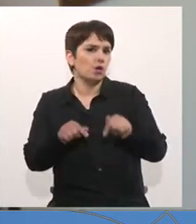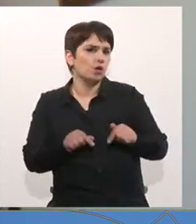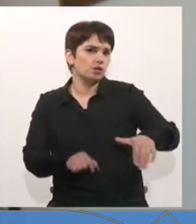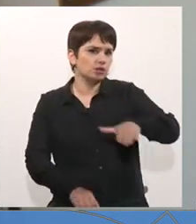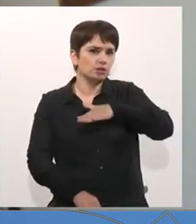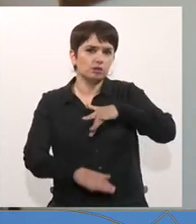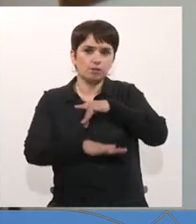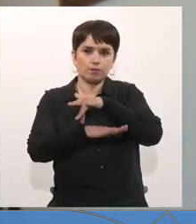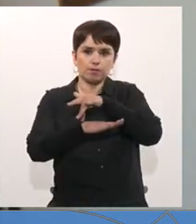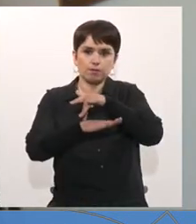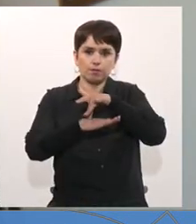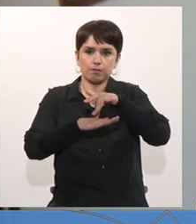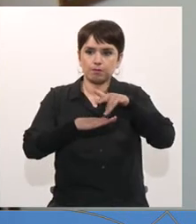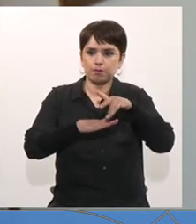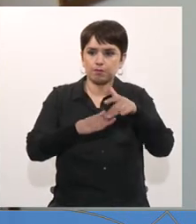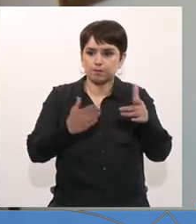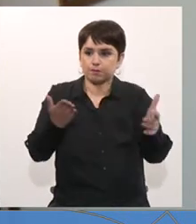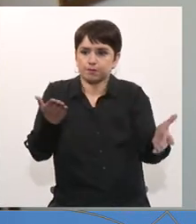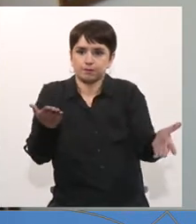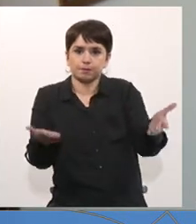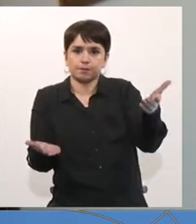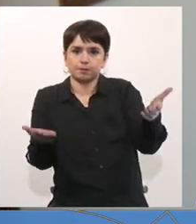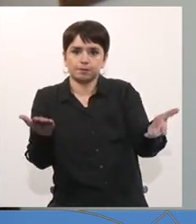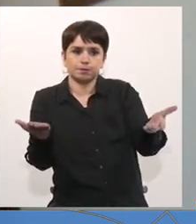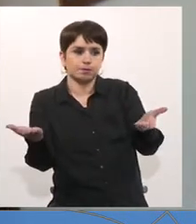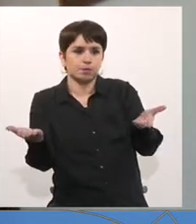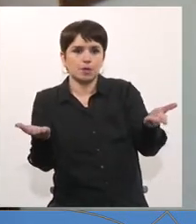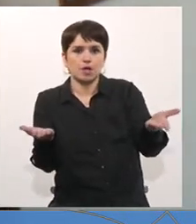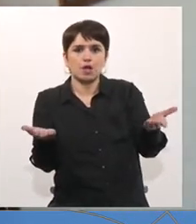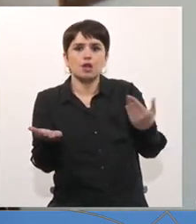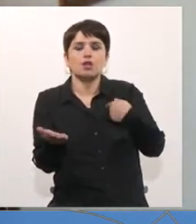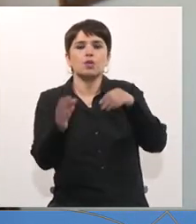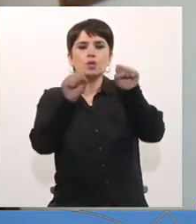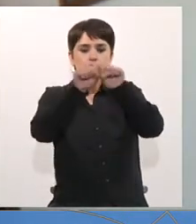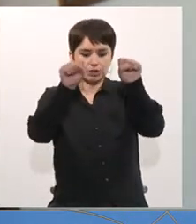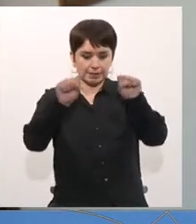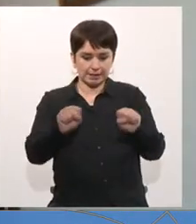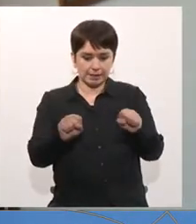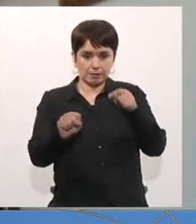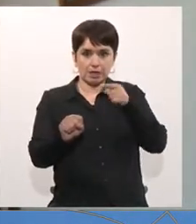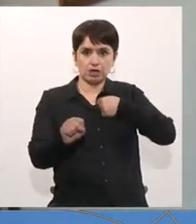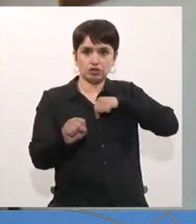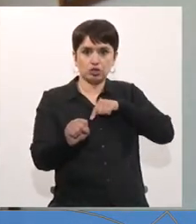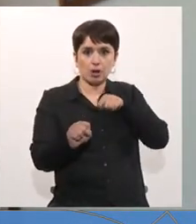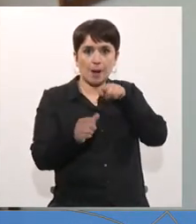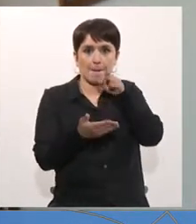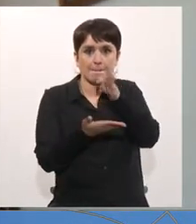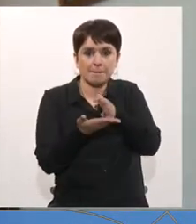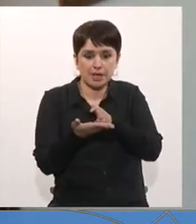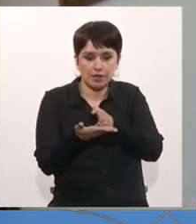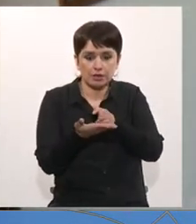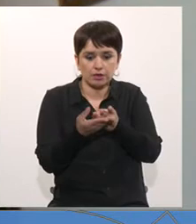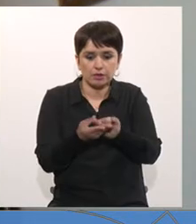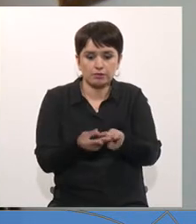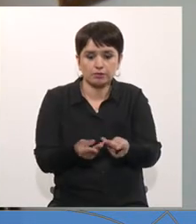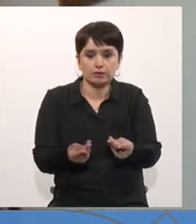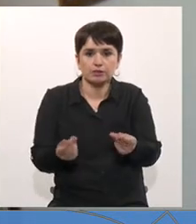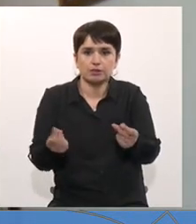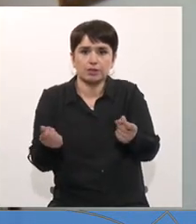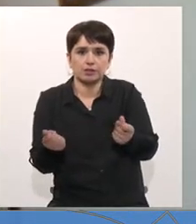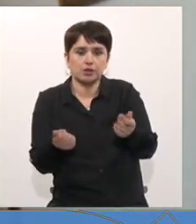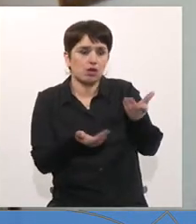de vacío, una situación de intermedio, de un sistema que está virtualmente desapareciendo y otro que no